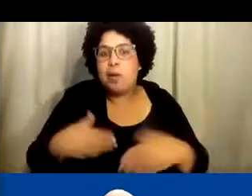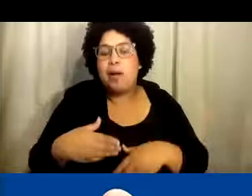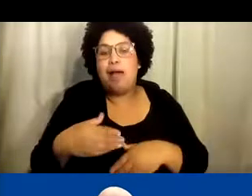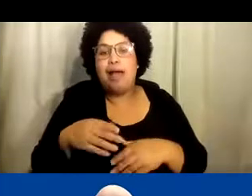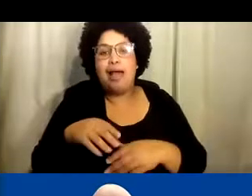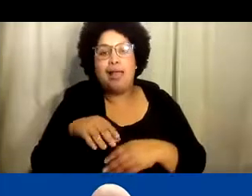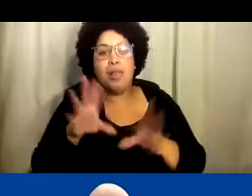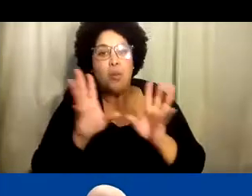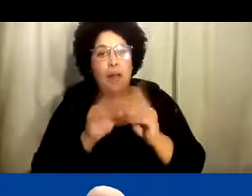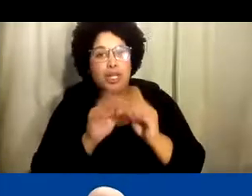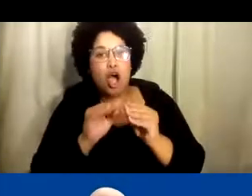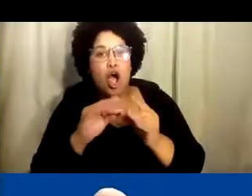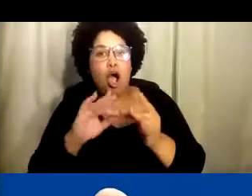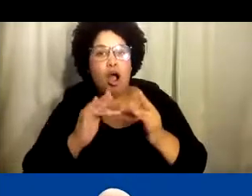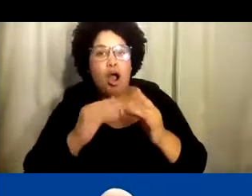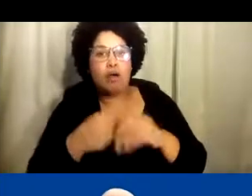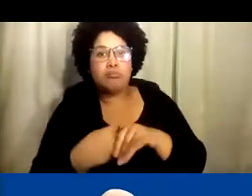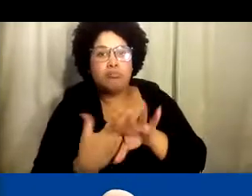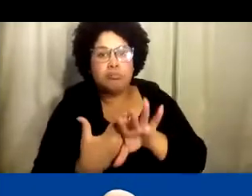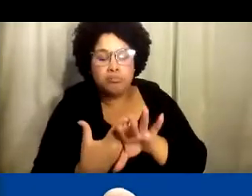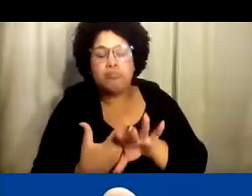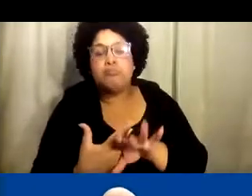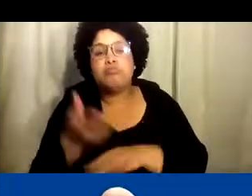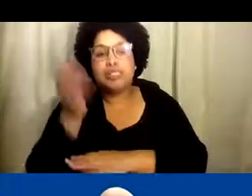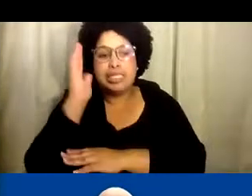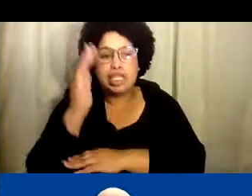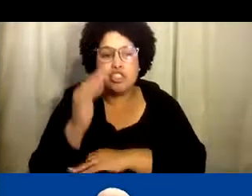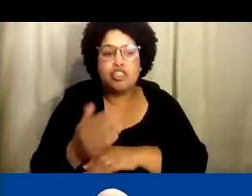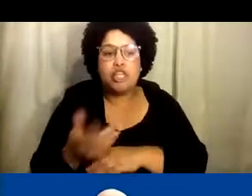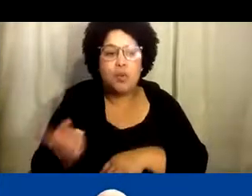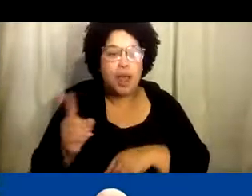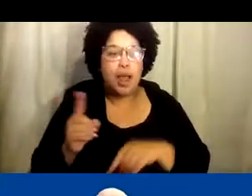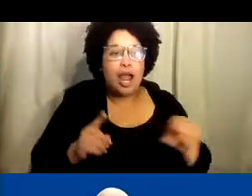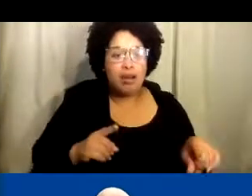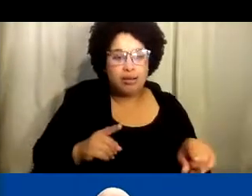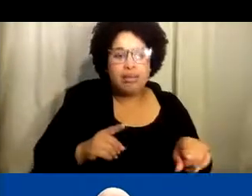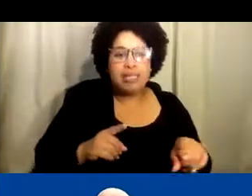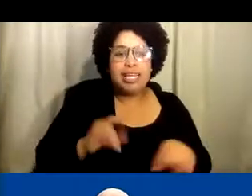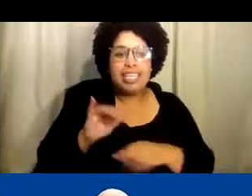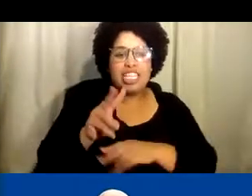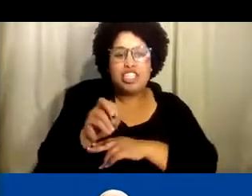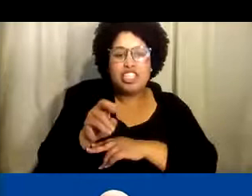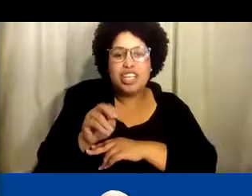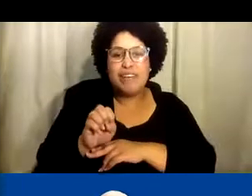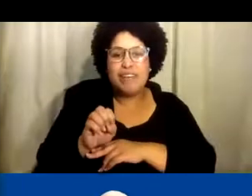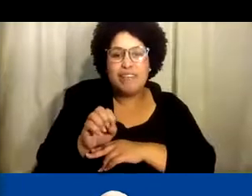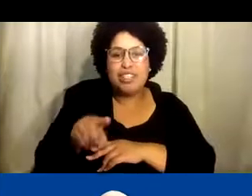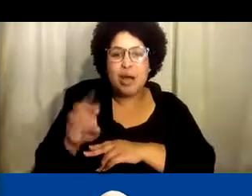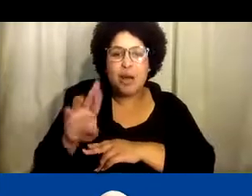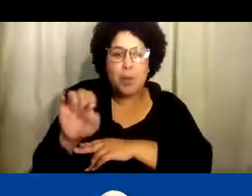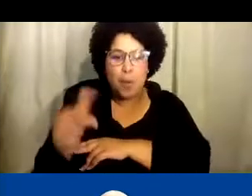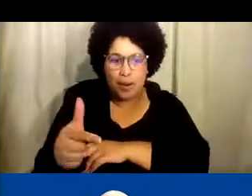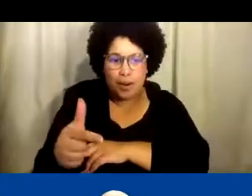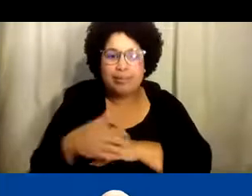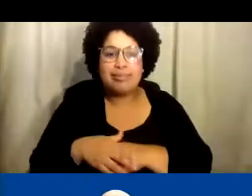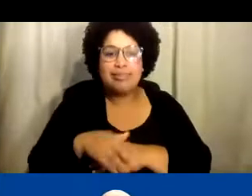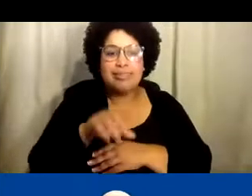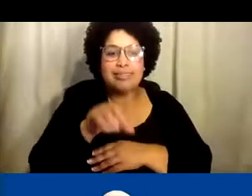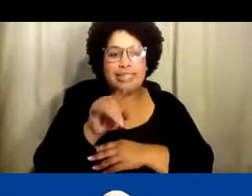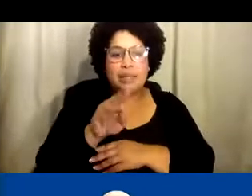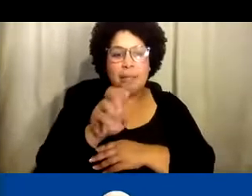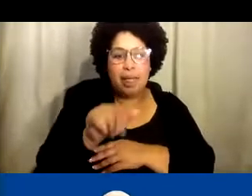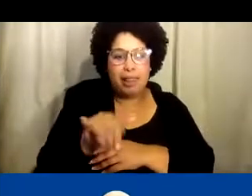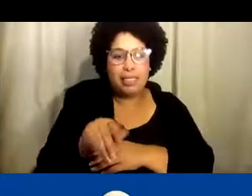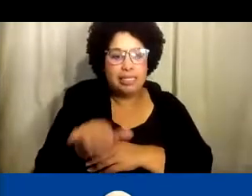a las materiales del día de hoy en nuestro sitio web, disabilitythriveinitiative.org. Y también vamos a